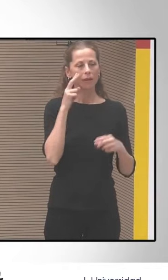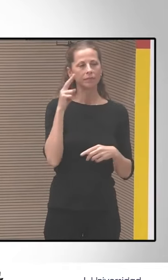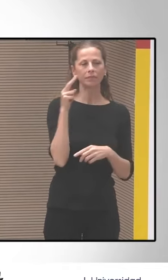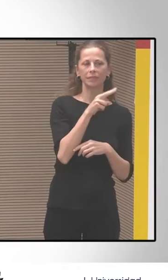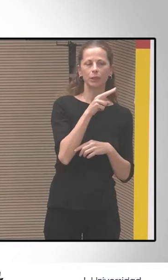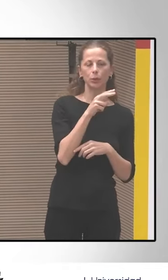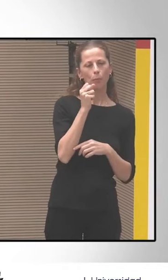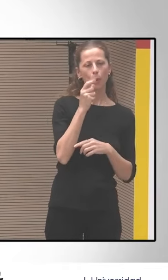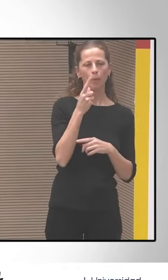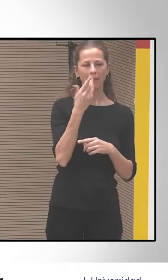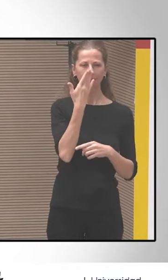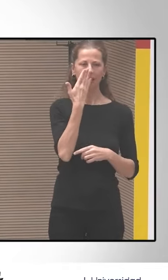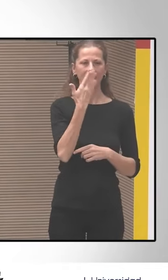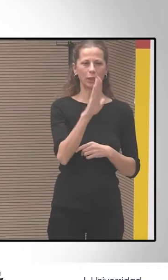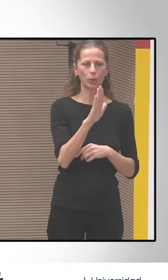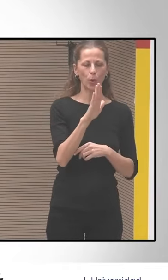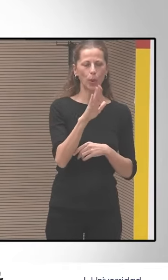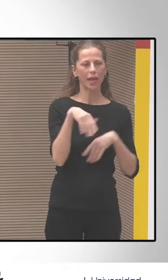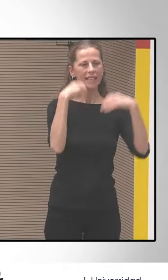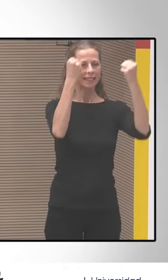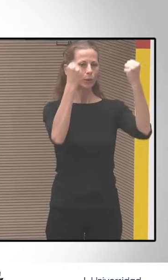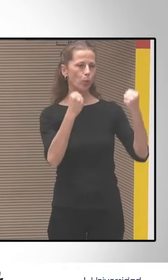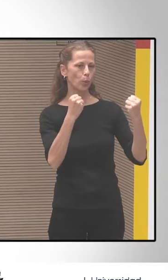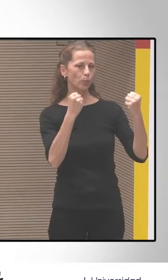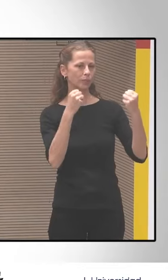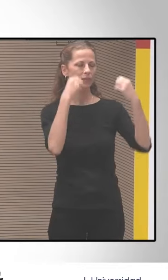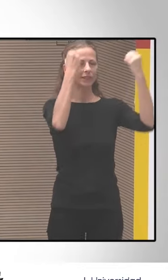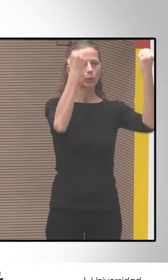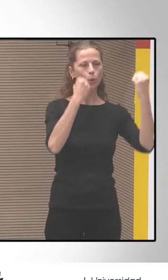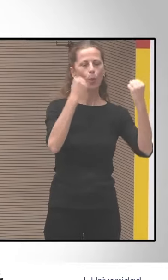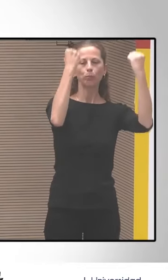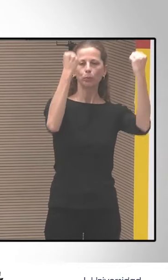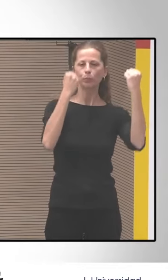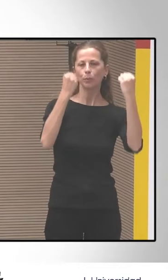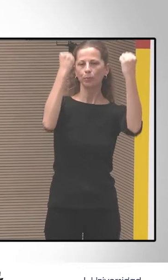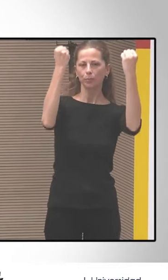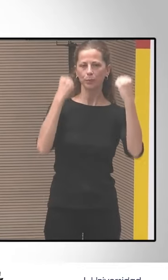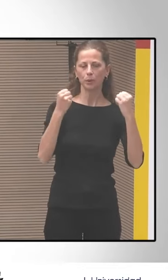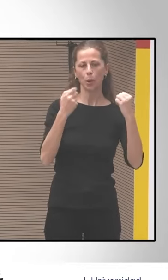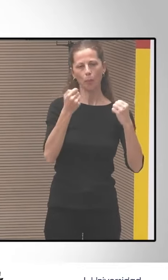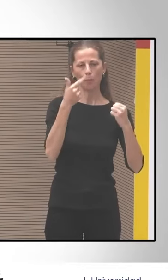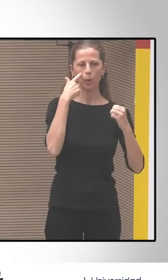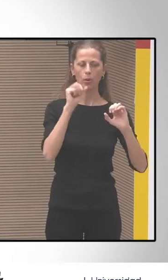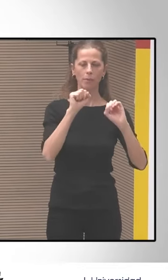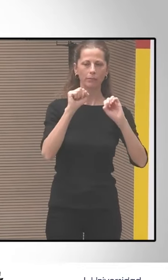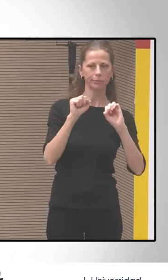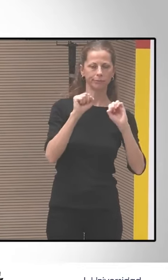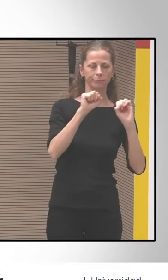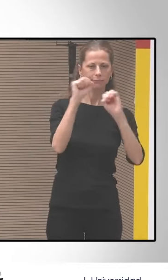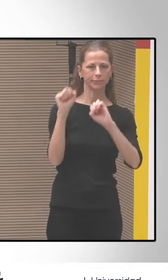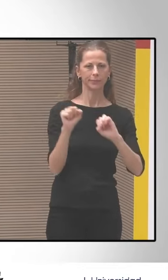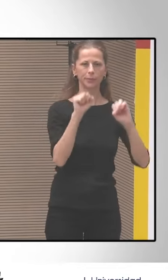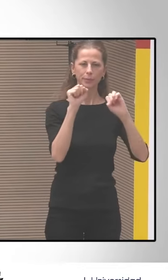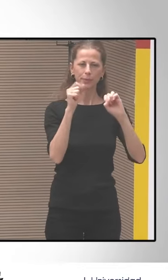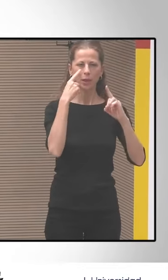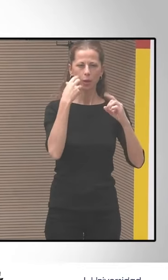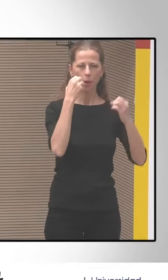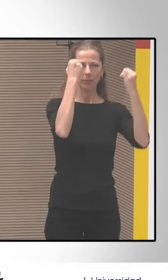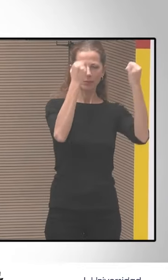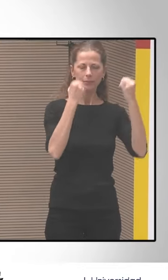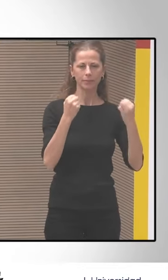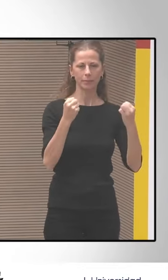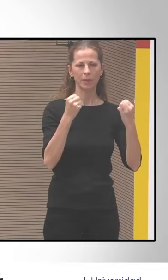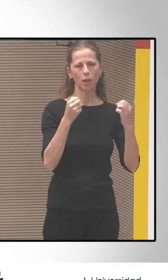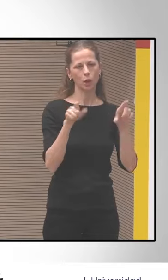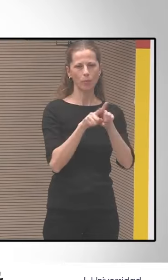institucionalistas digamos ¿no? como nos hemos quedado a la defensiva de alguna manera y no hemos podido estar a la altura